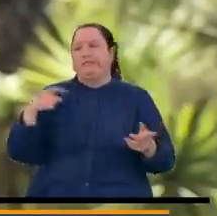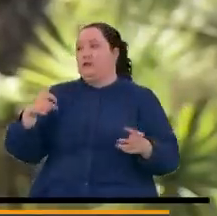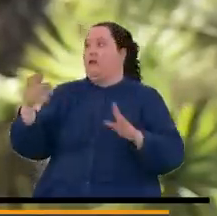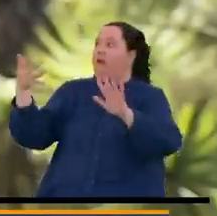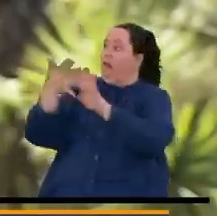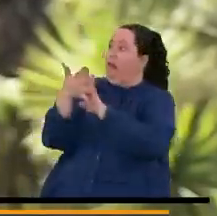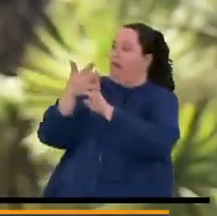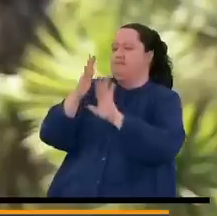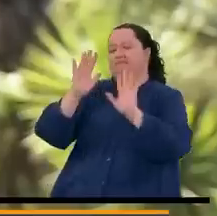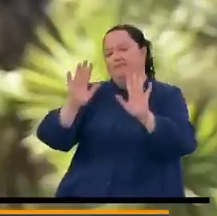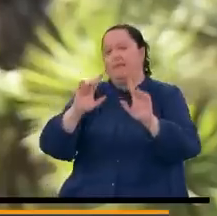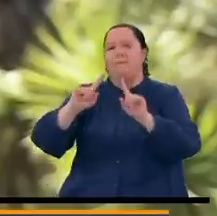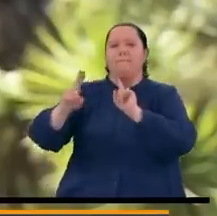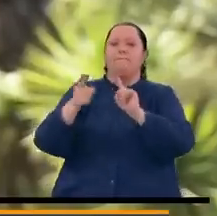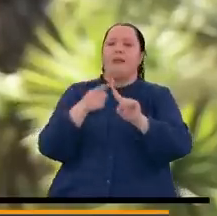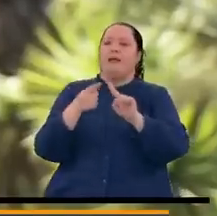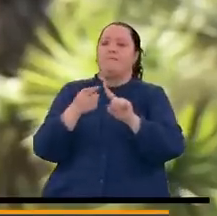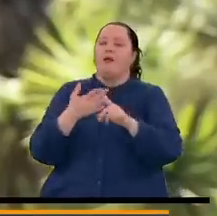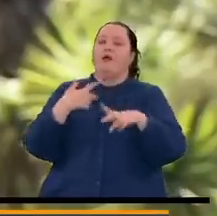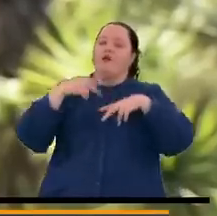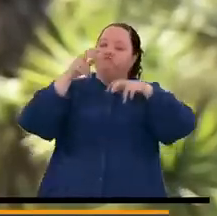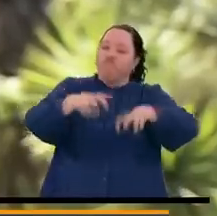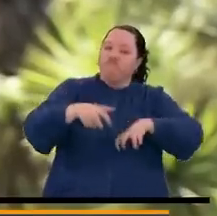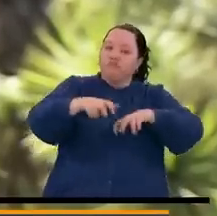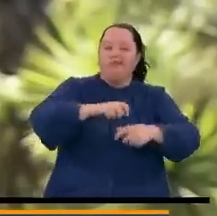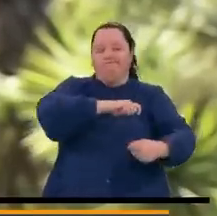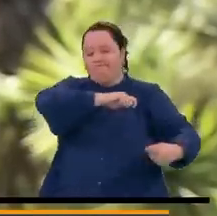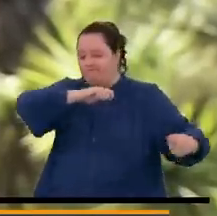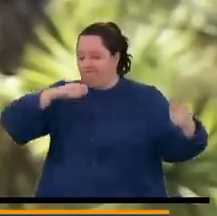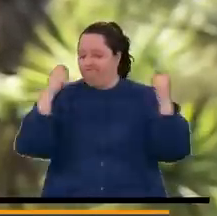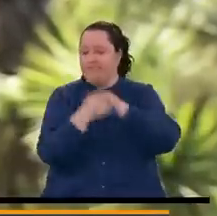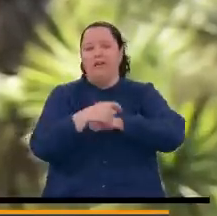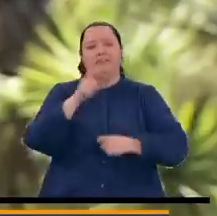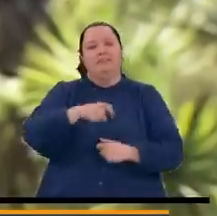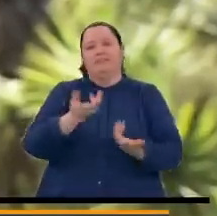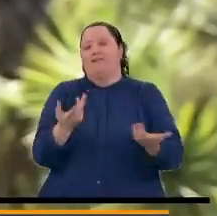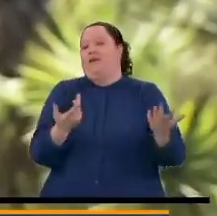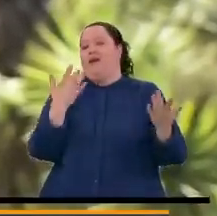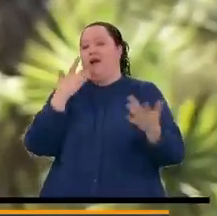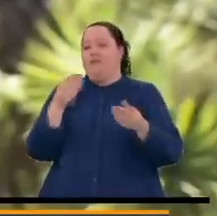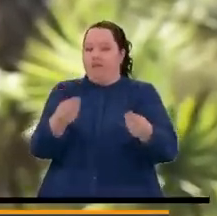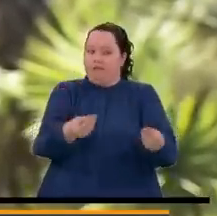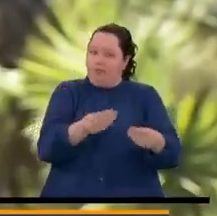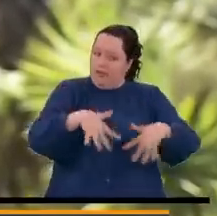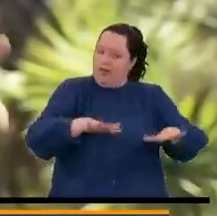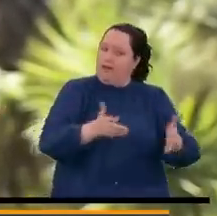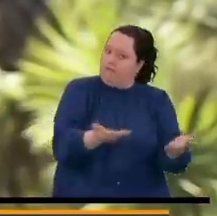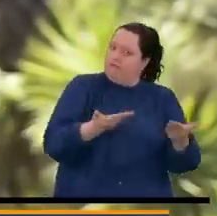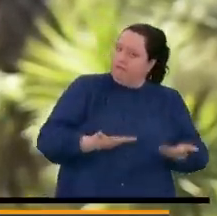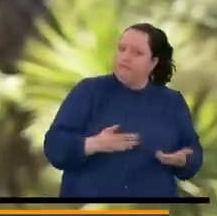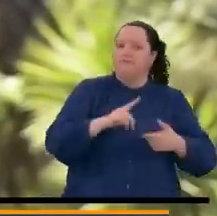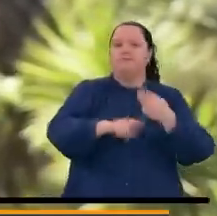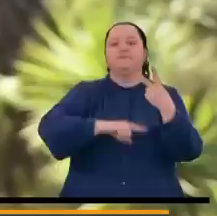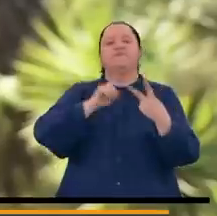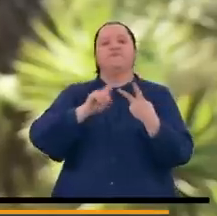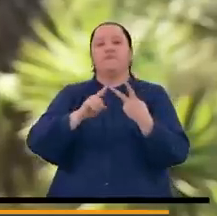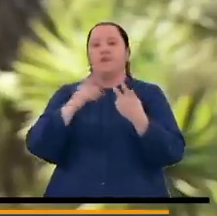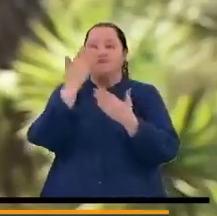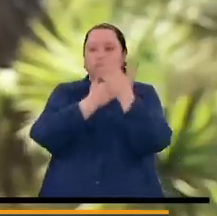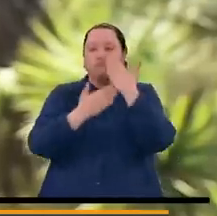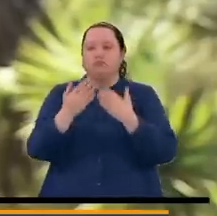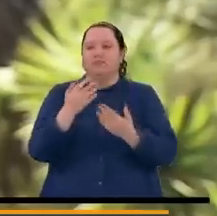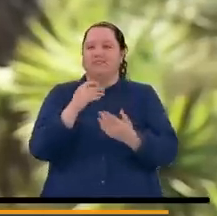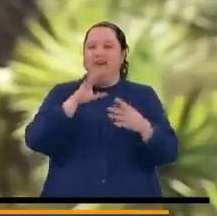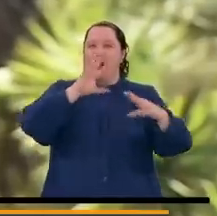anuncios, primero, una reforma agraria, insisten en que se necesita que lleguen las tierras hacia ellos. Segundo, que se reevalúen a tratados de libre